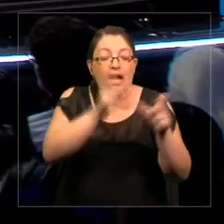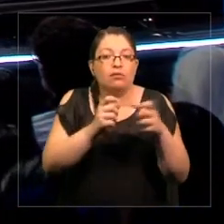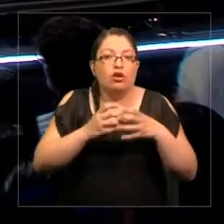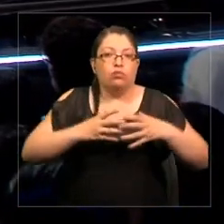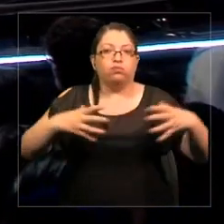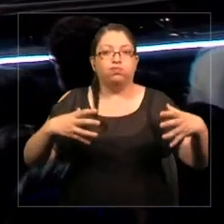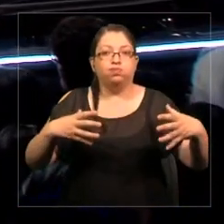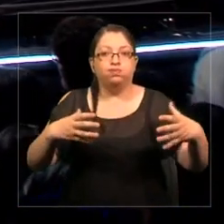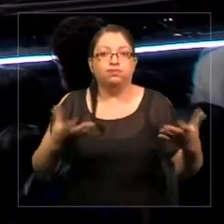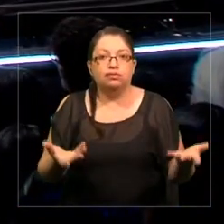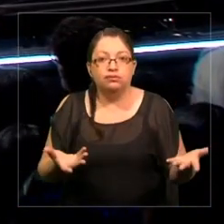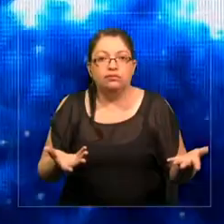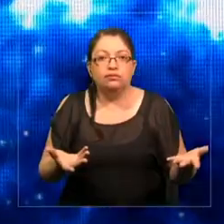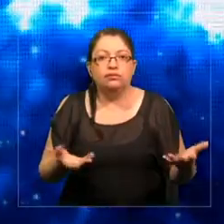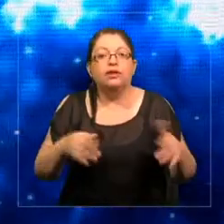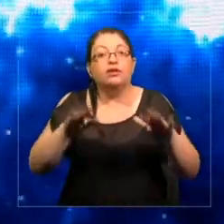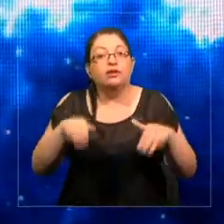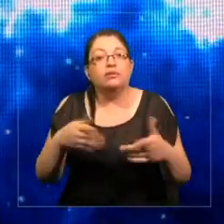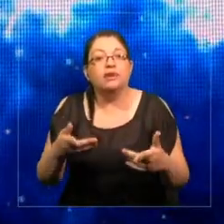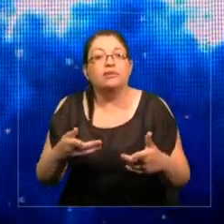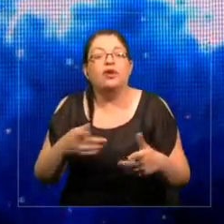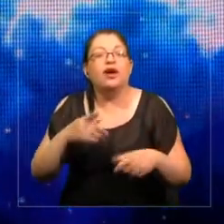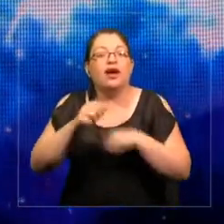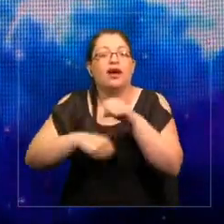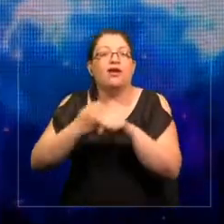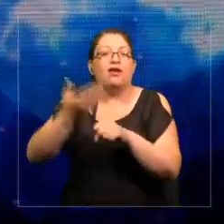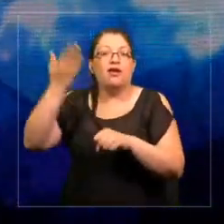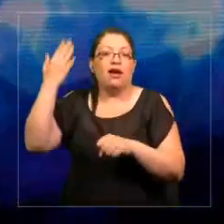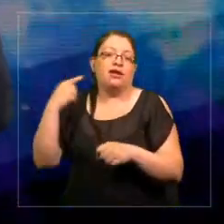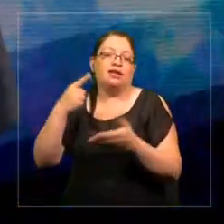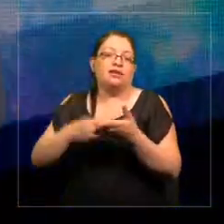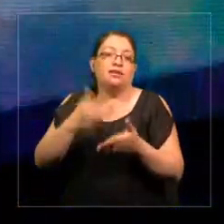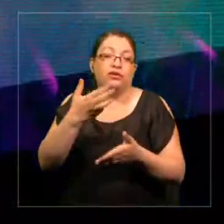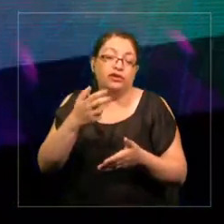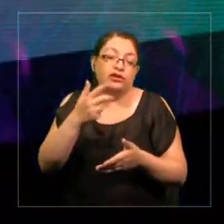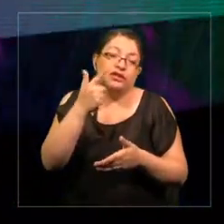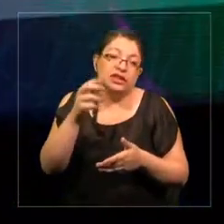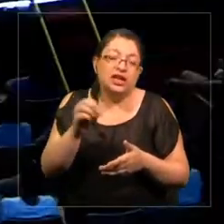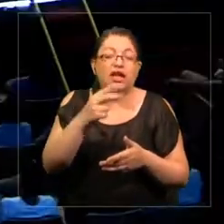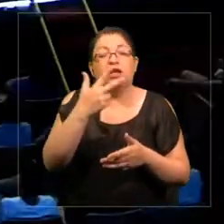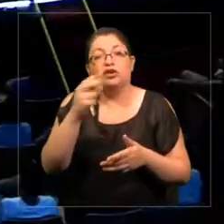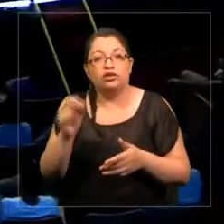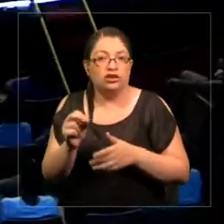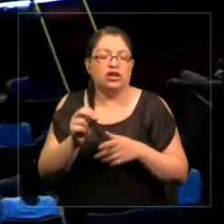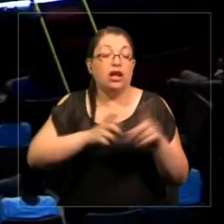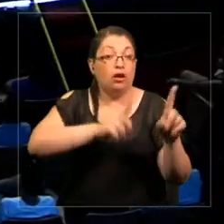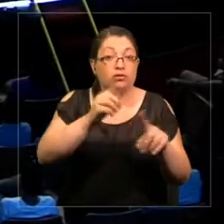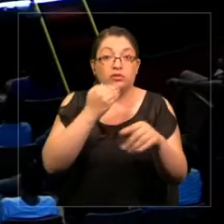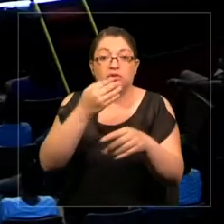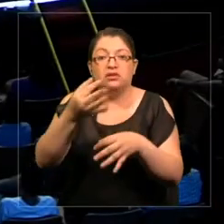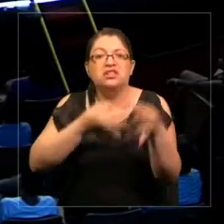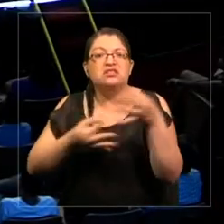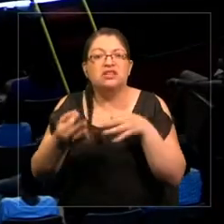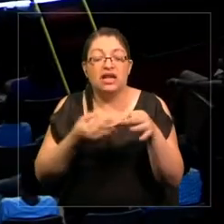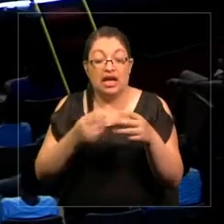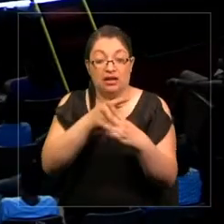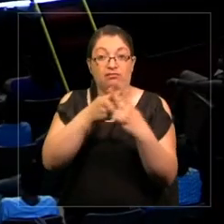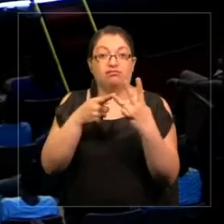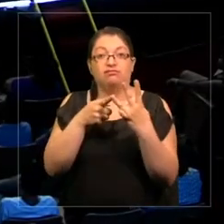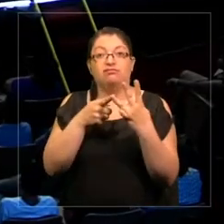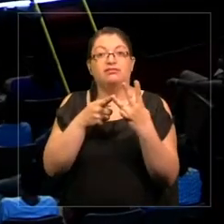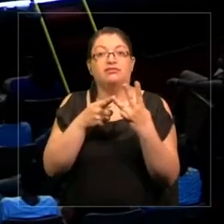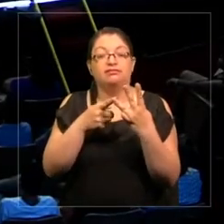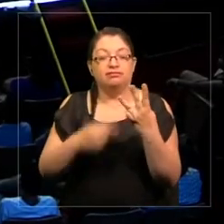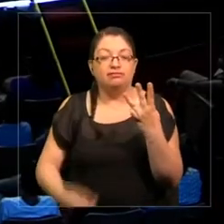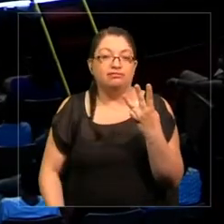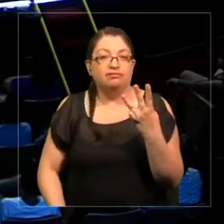aún, como sucedía en los años 70 y en los 80, algunos de ellos dijeron, mira, estas tres cosas